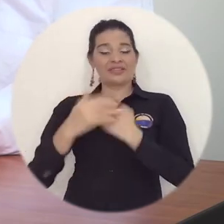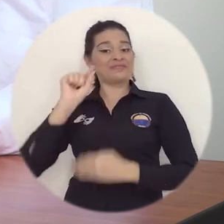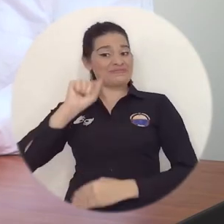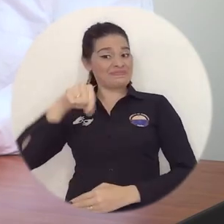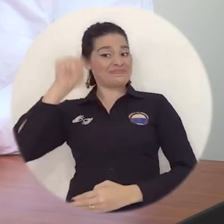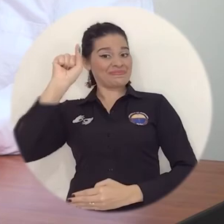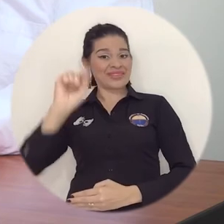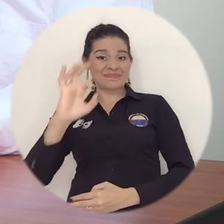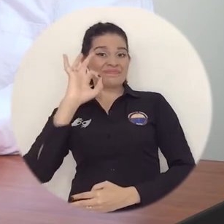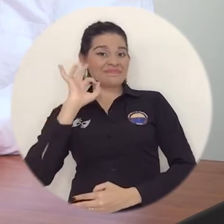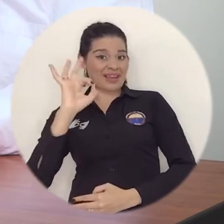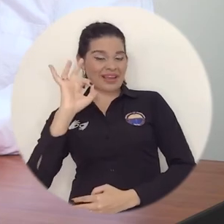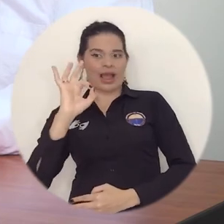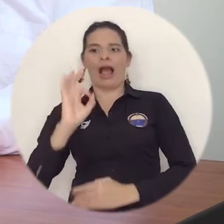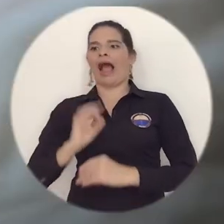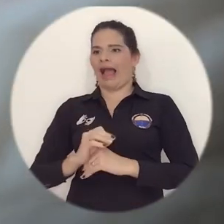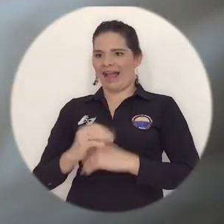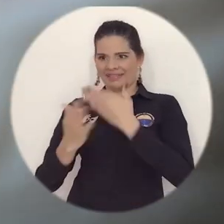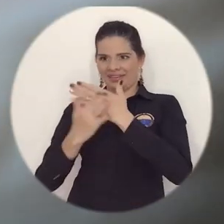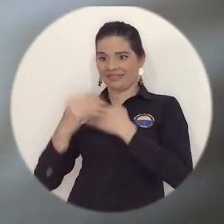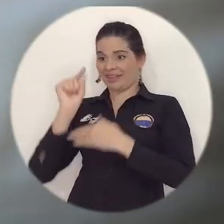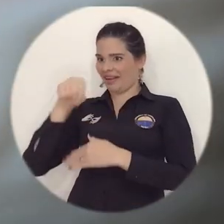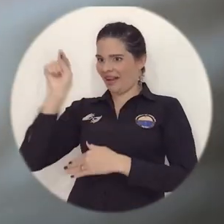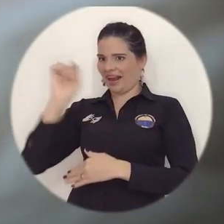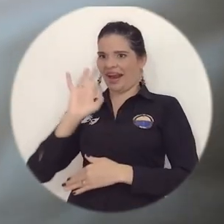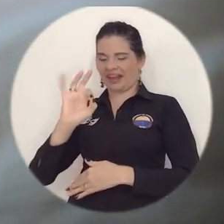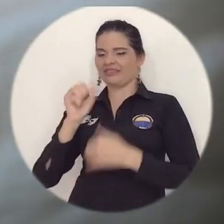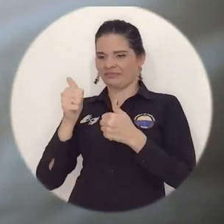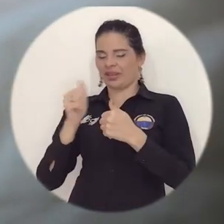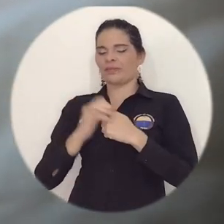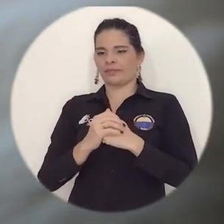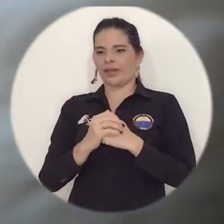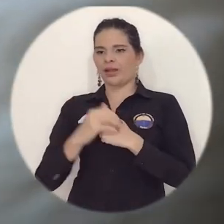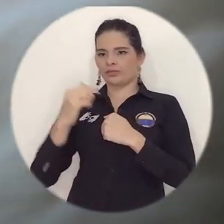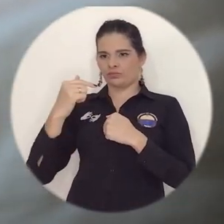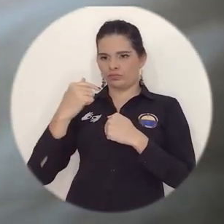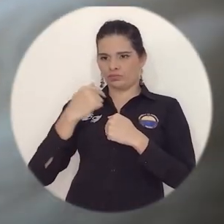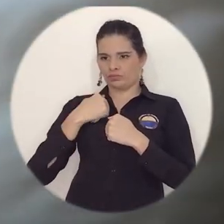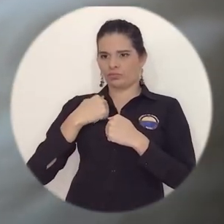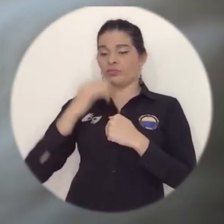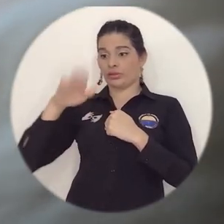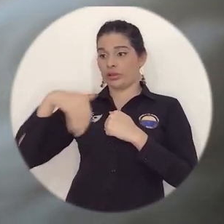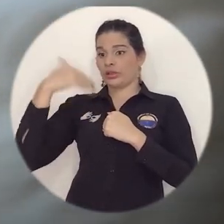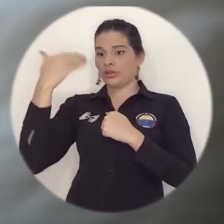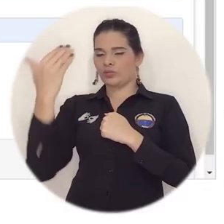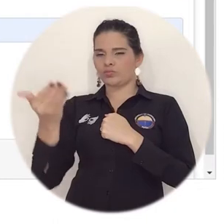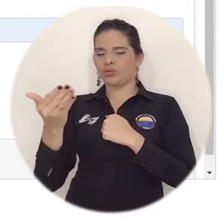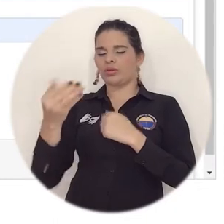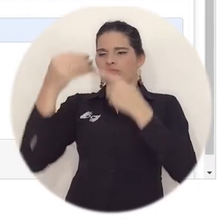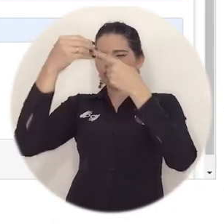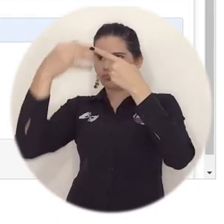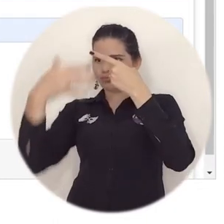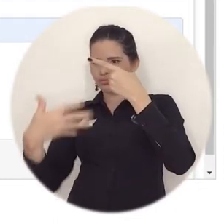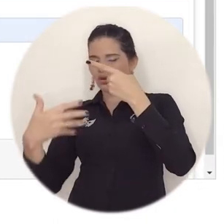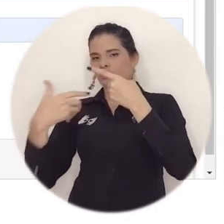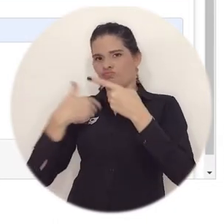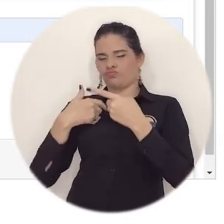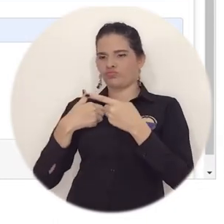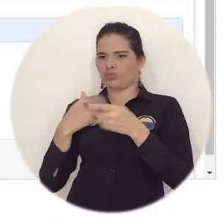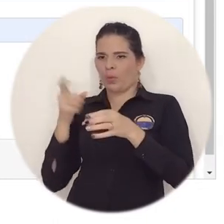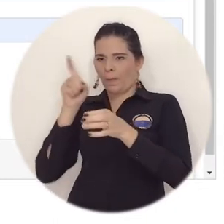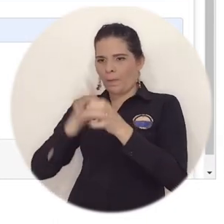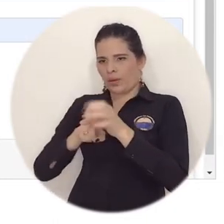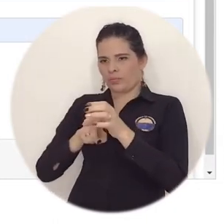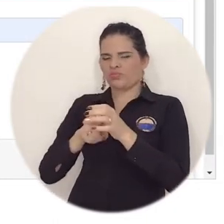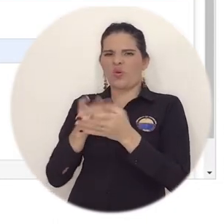en el proceso. Posteriormente se ingresará al sistema de información en caso de ser estudiante